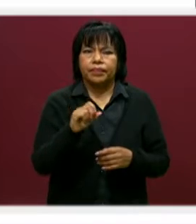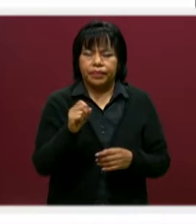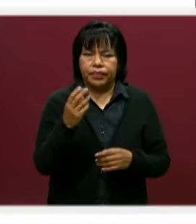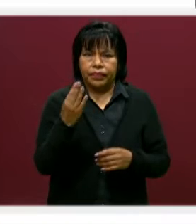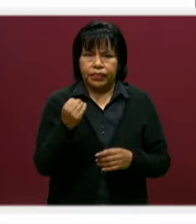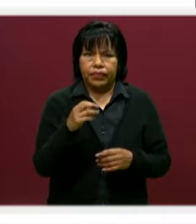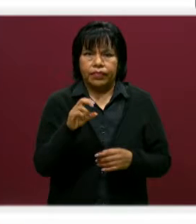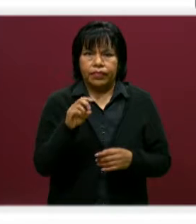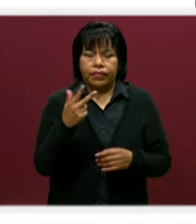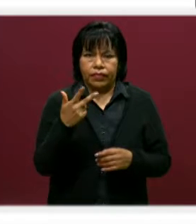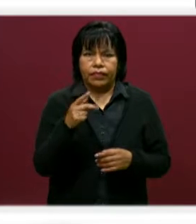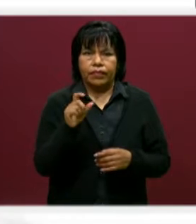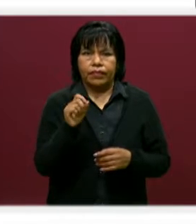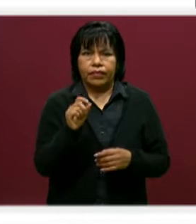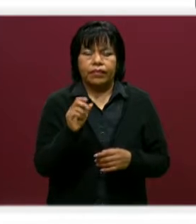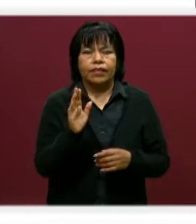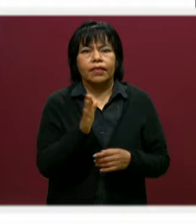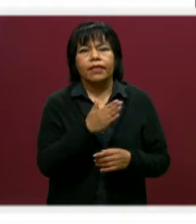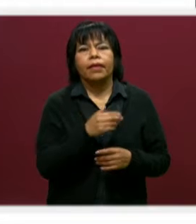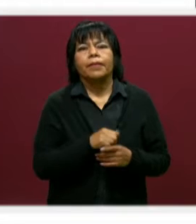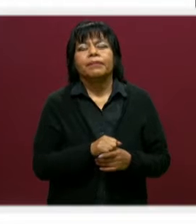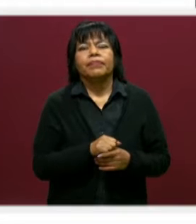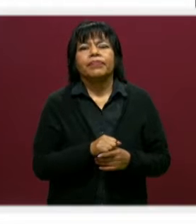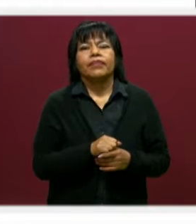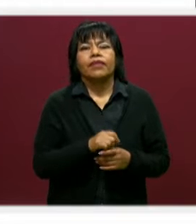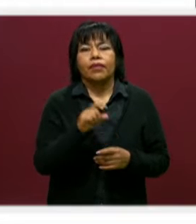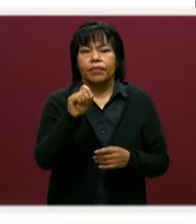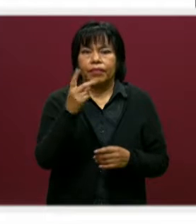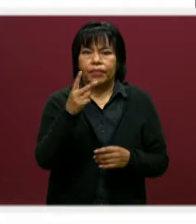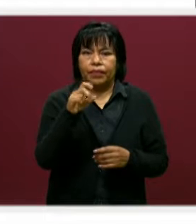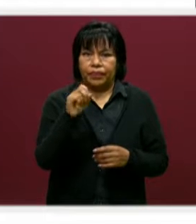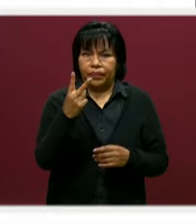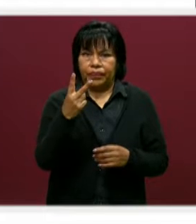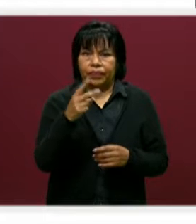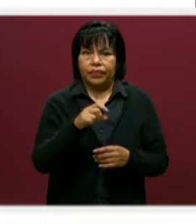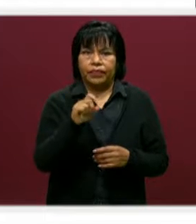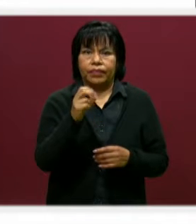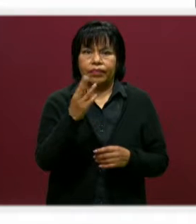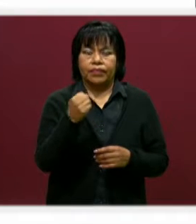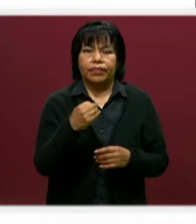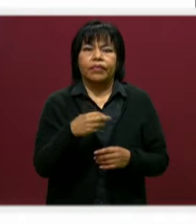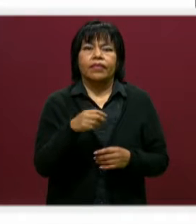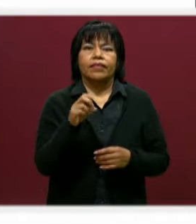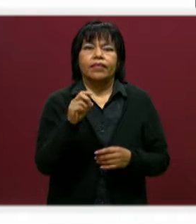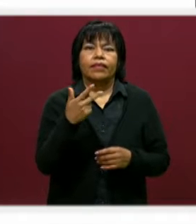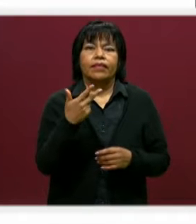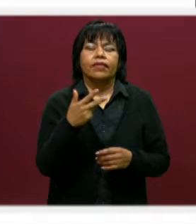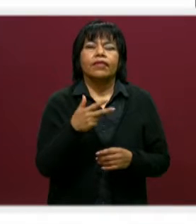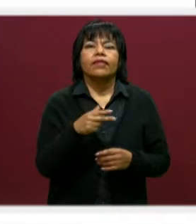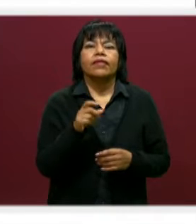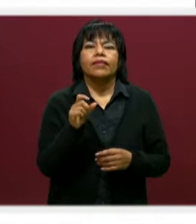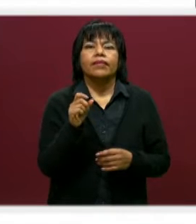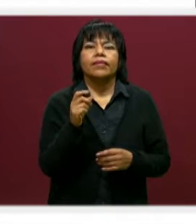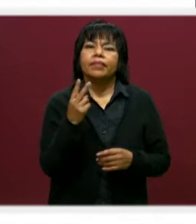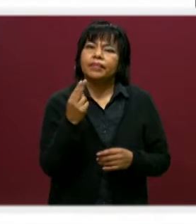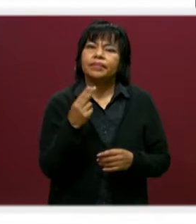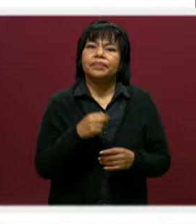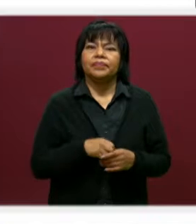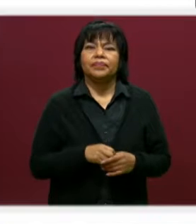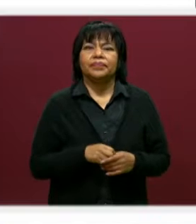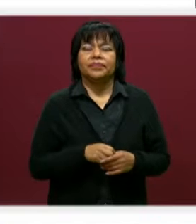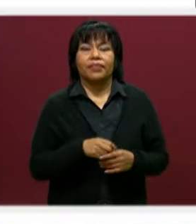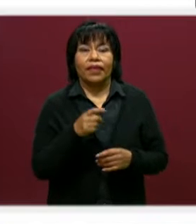-293820 o 2222-293825.